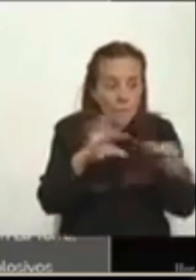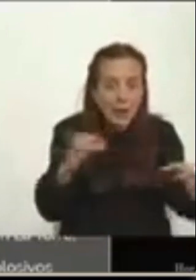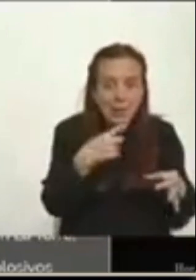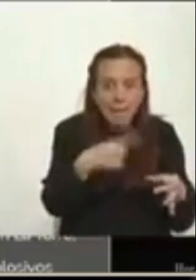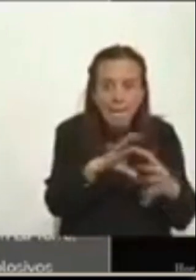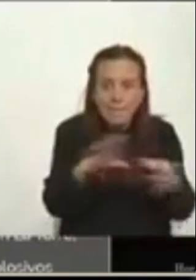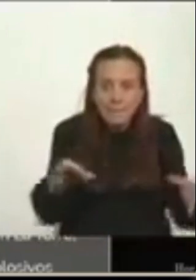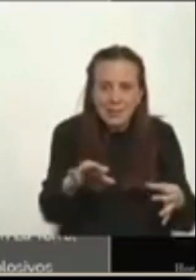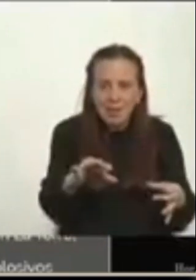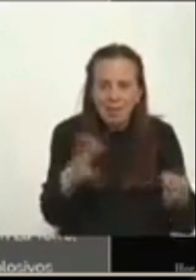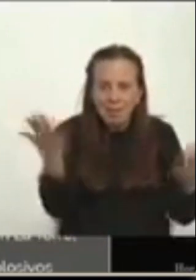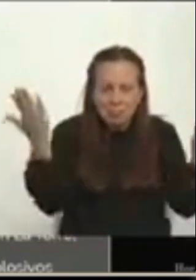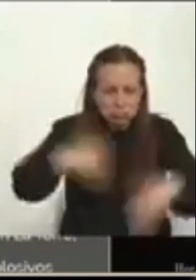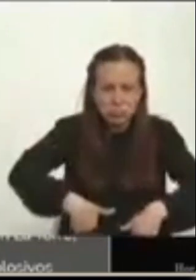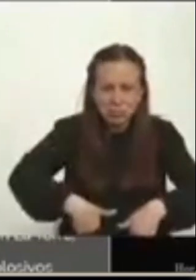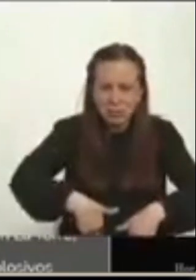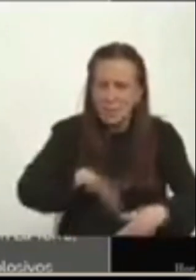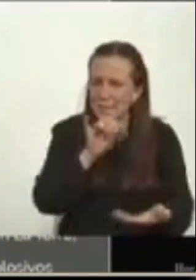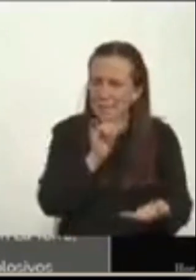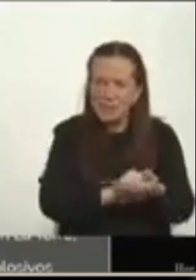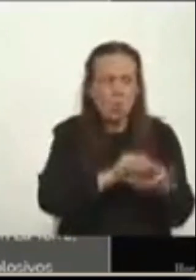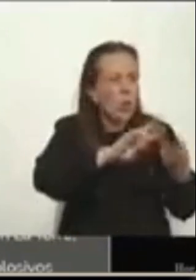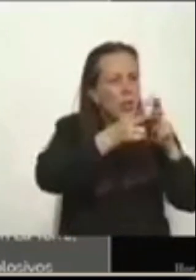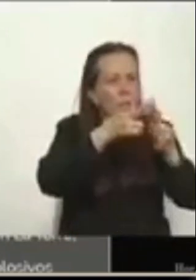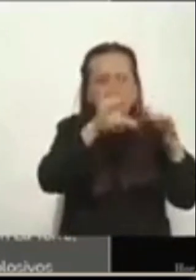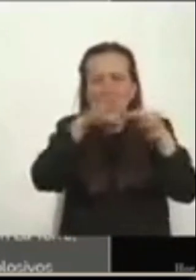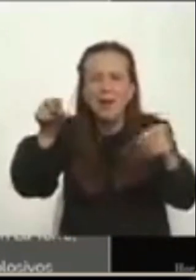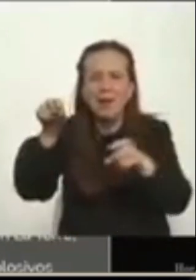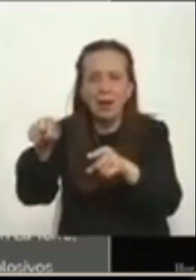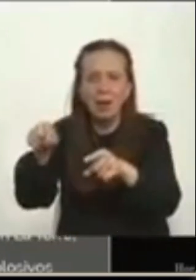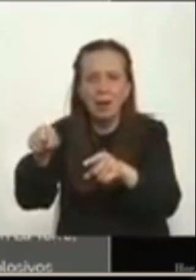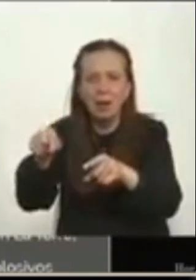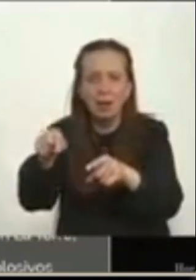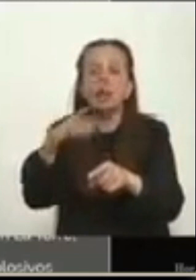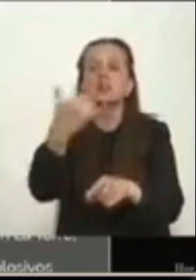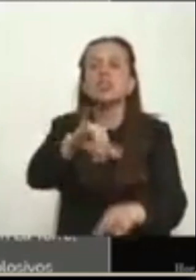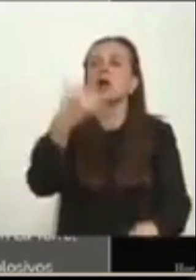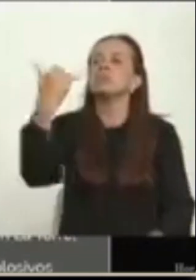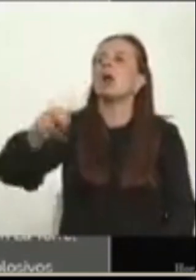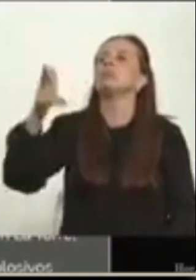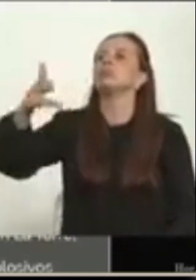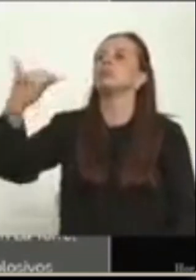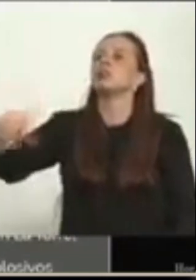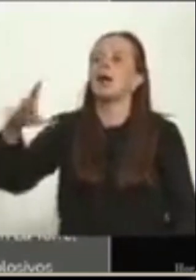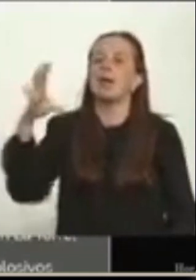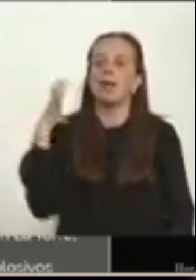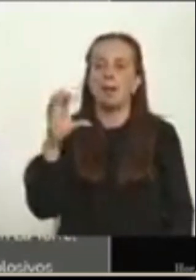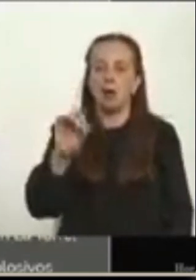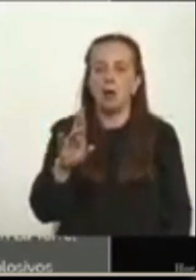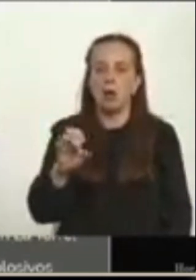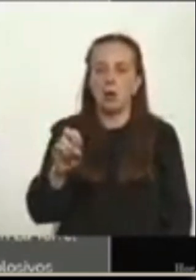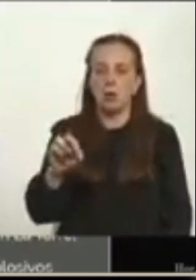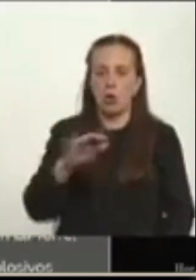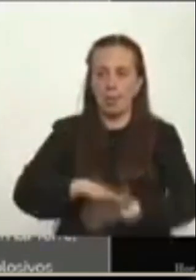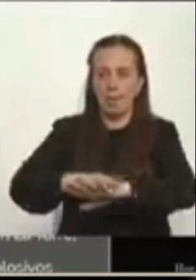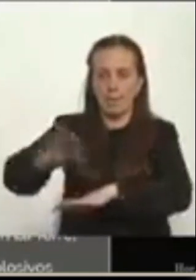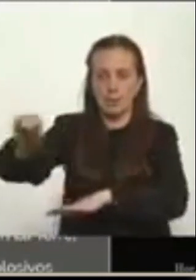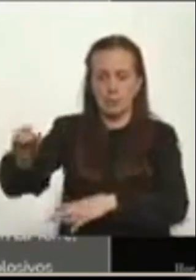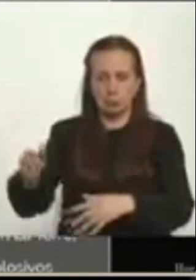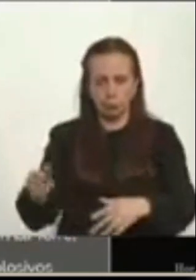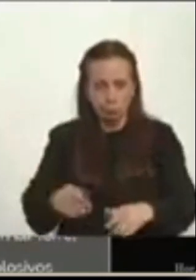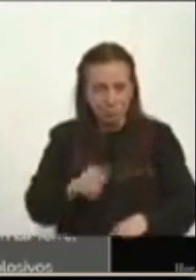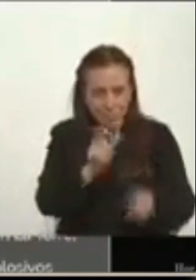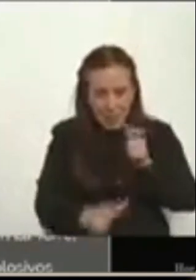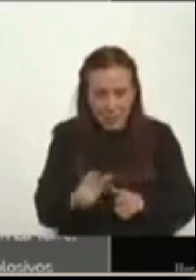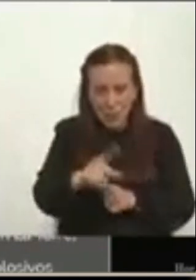criminal es idéntica a la otra. Coronel, ya lo maté. Los civiles a los que se refiere la